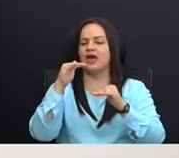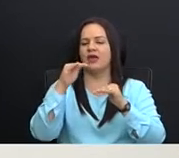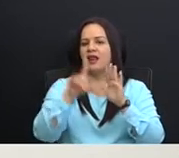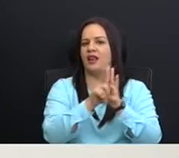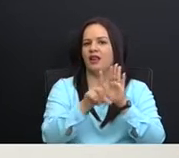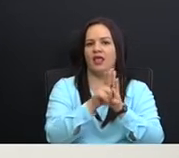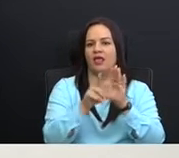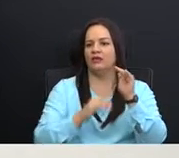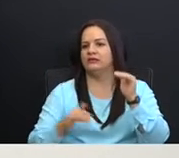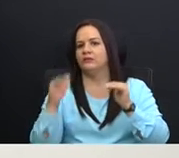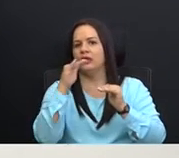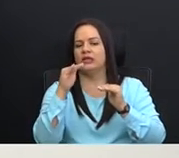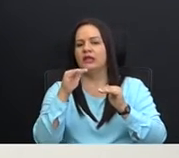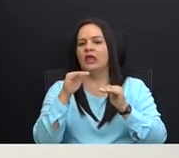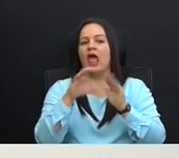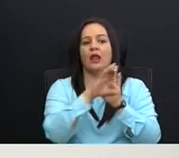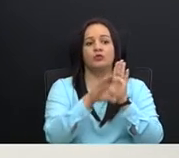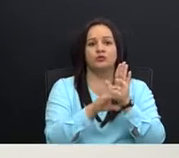ni a la Constitución.